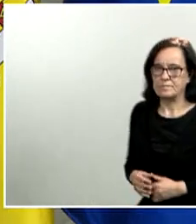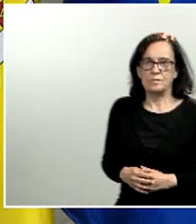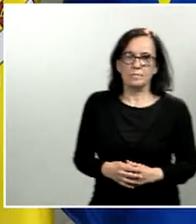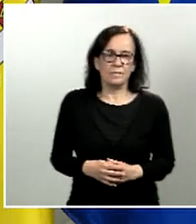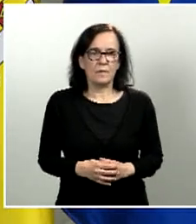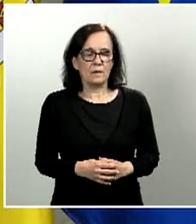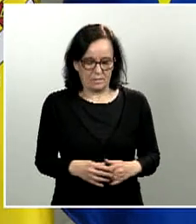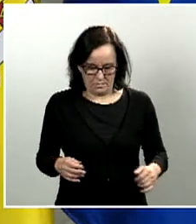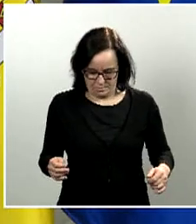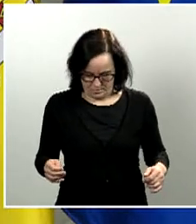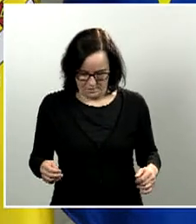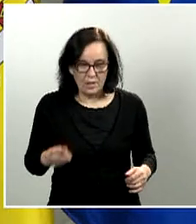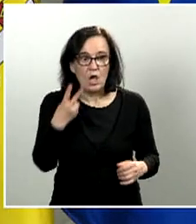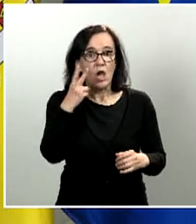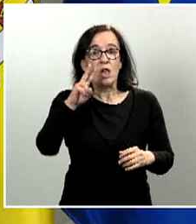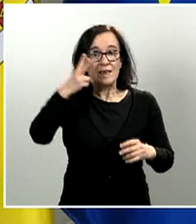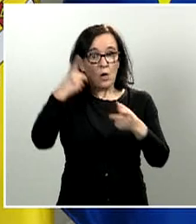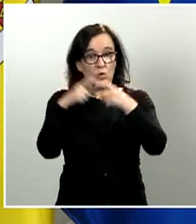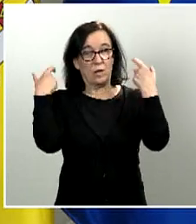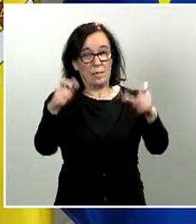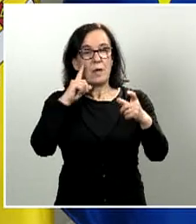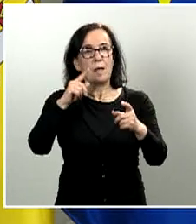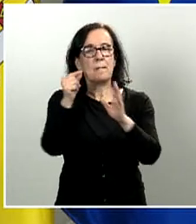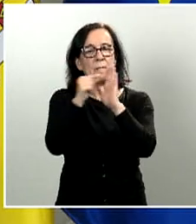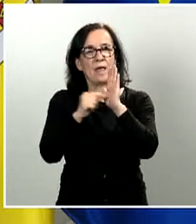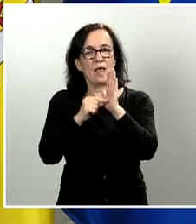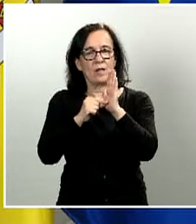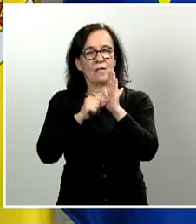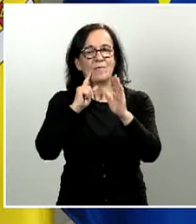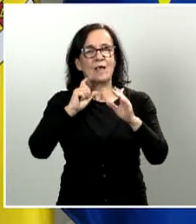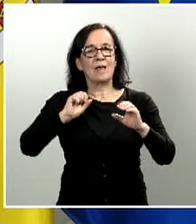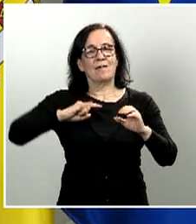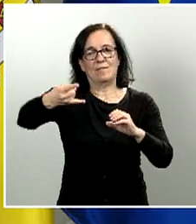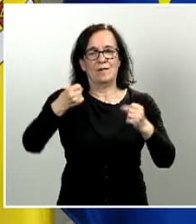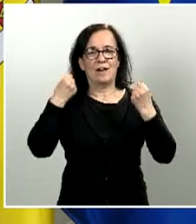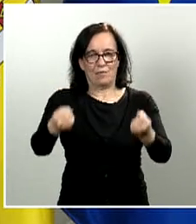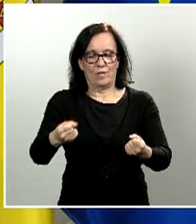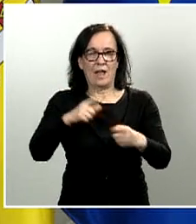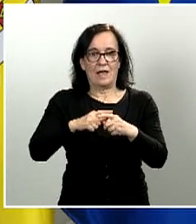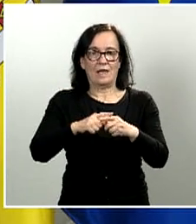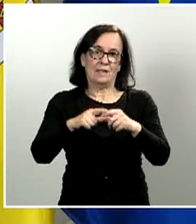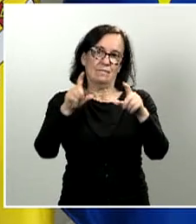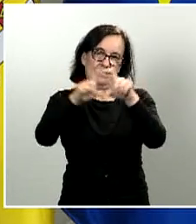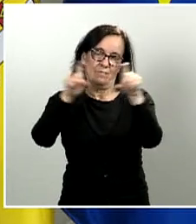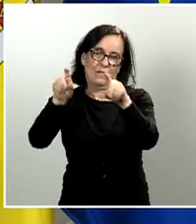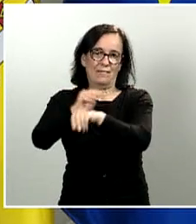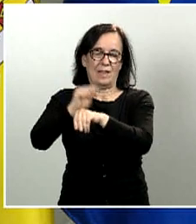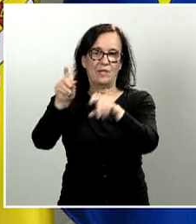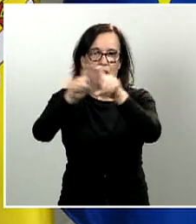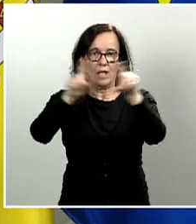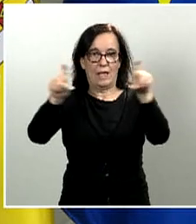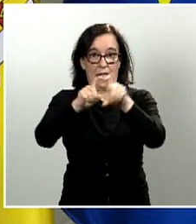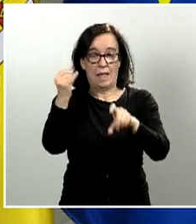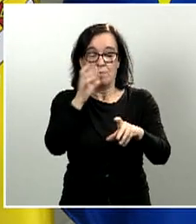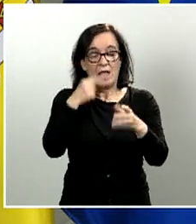compuesto por las medidas para reforzar la financiación empresarial, empezando por una serie de disposiciones para